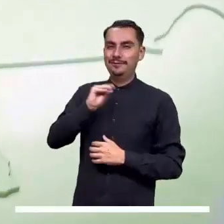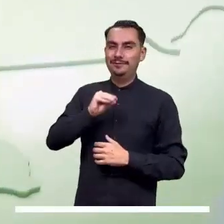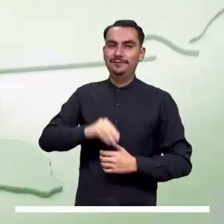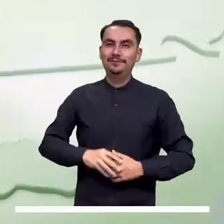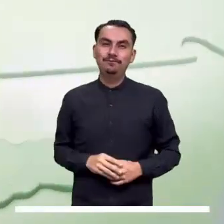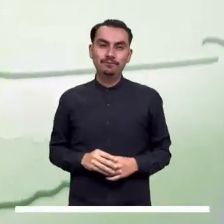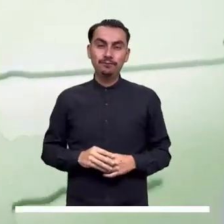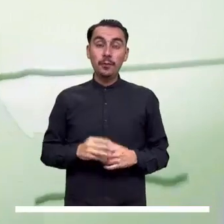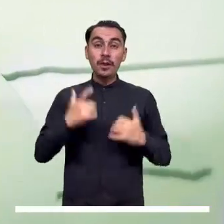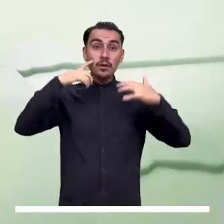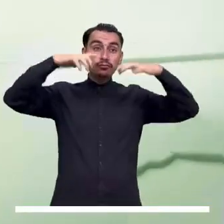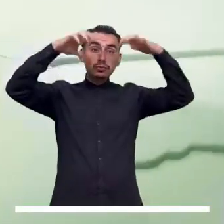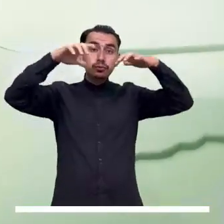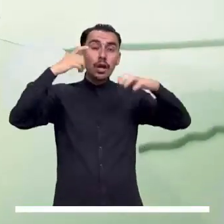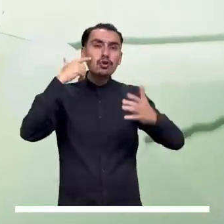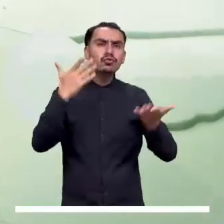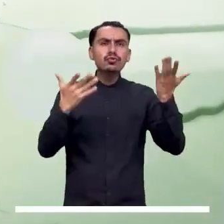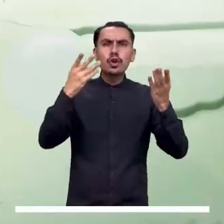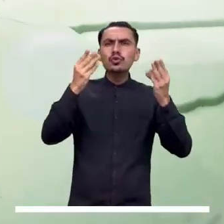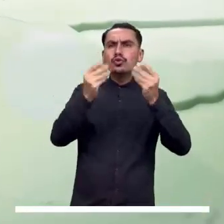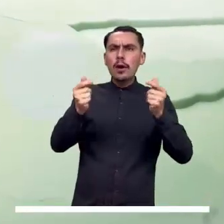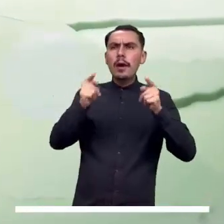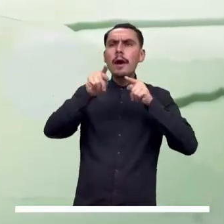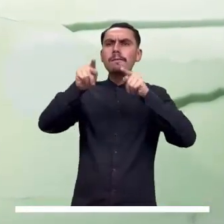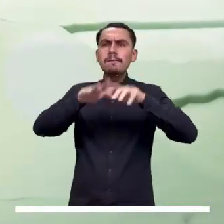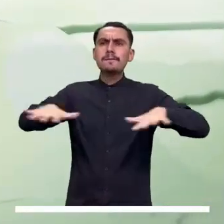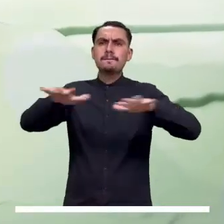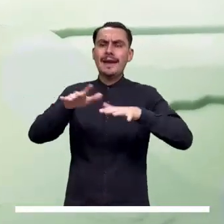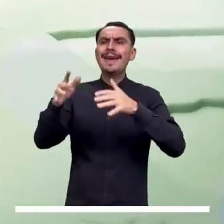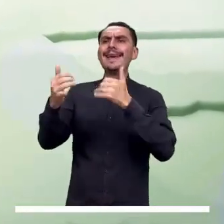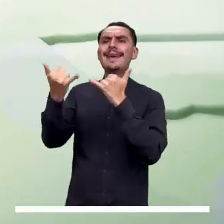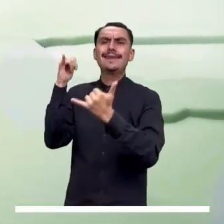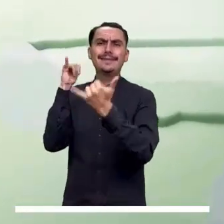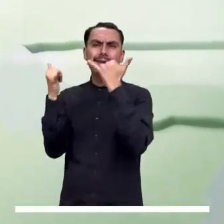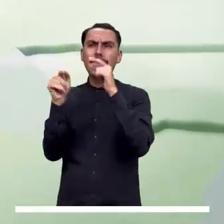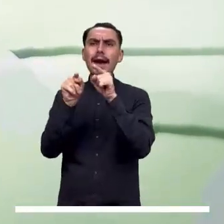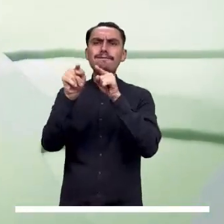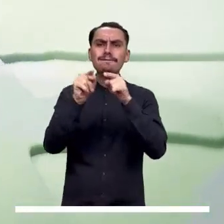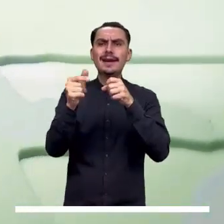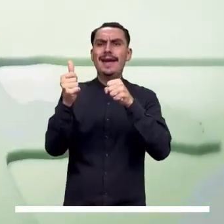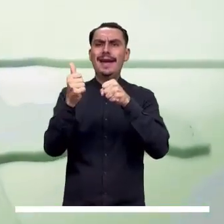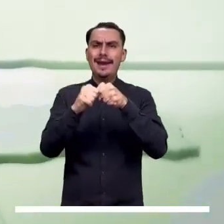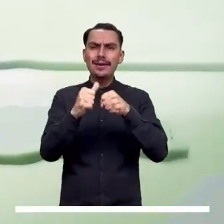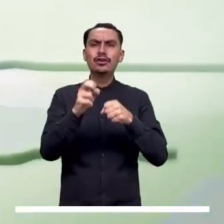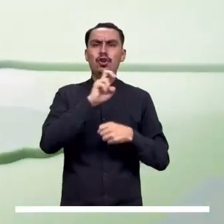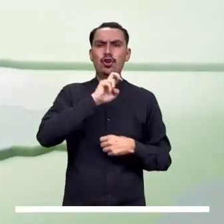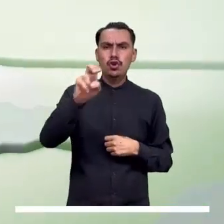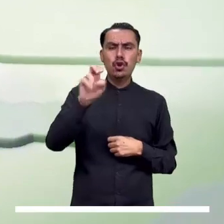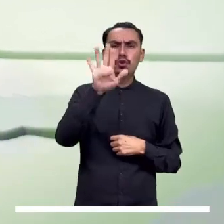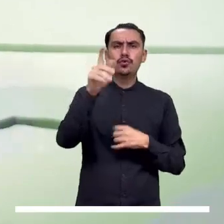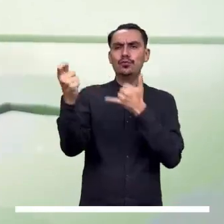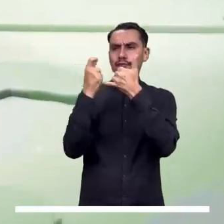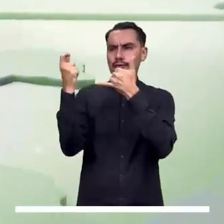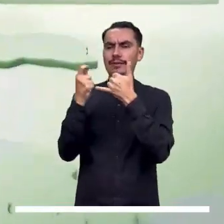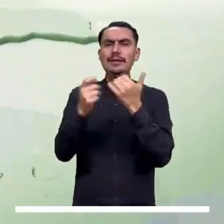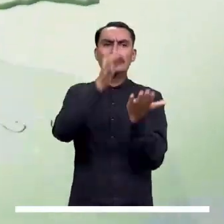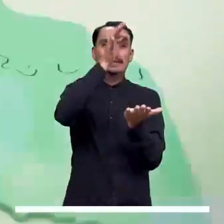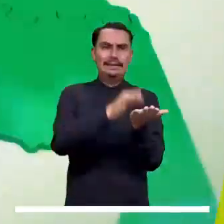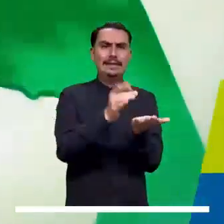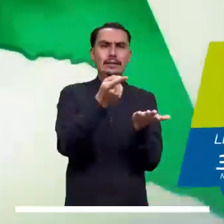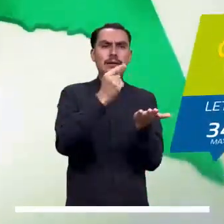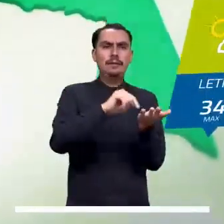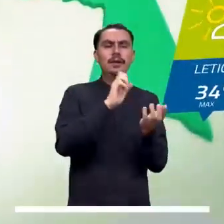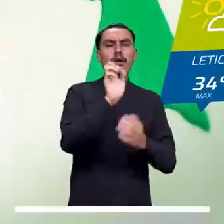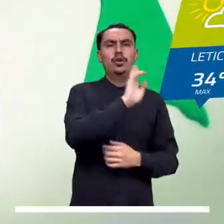Santander. Nubes cargadas de agua se anuncian sobre el oriente de Casanare, noroccidente de Bichada y sur oriente de